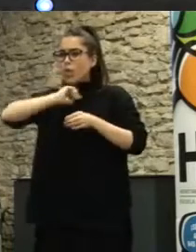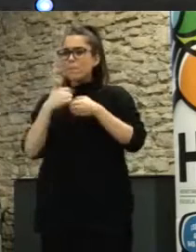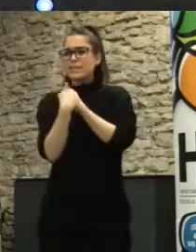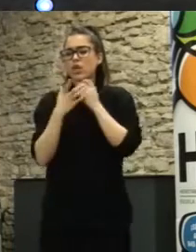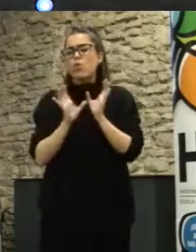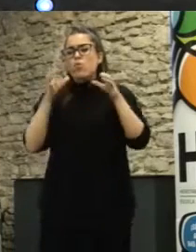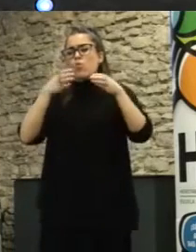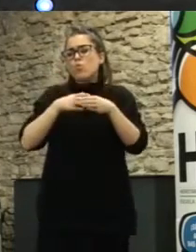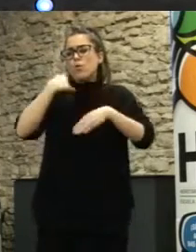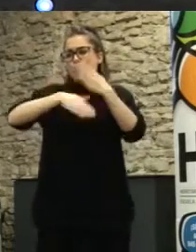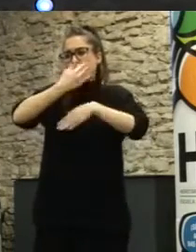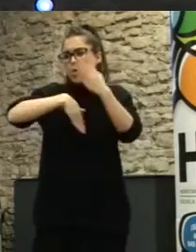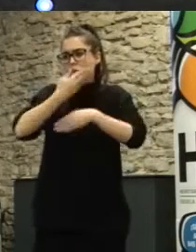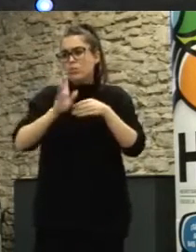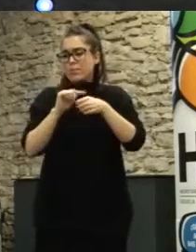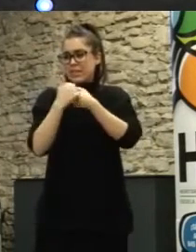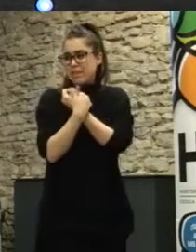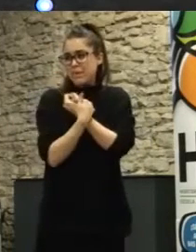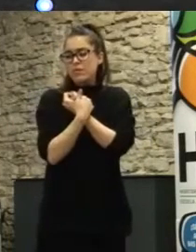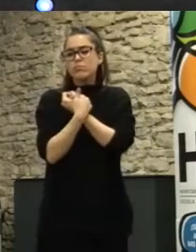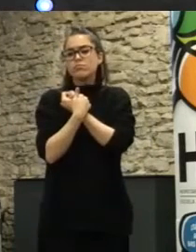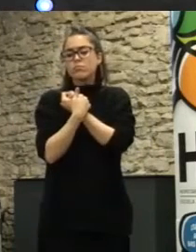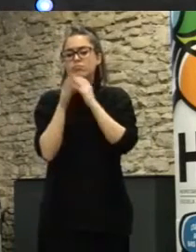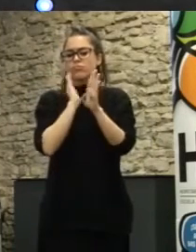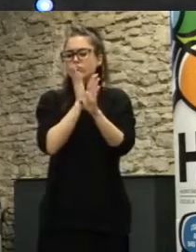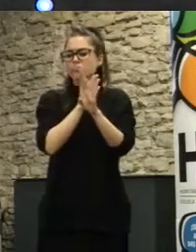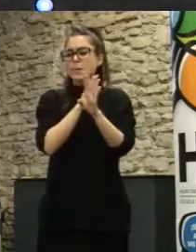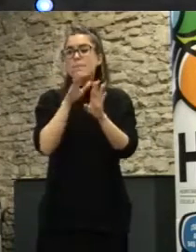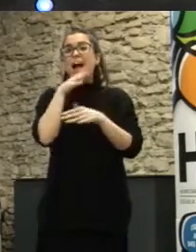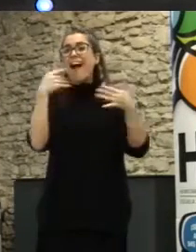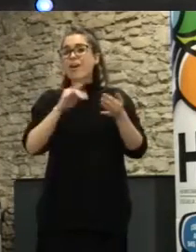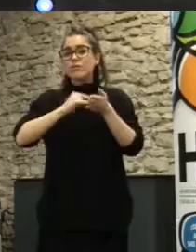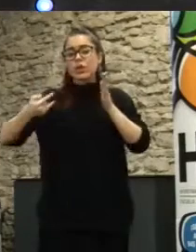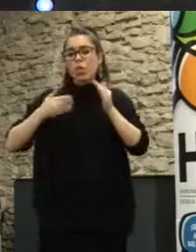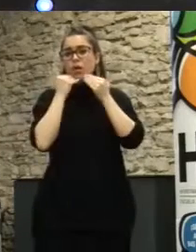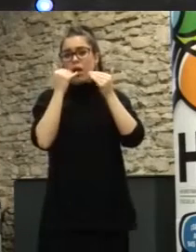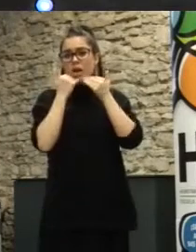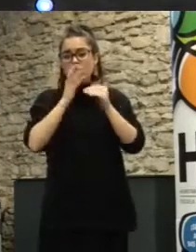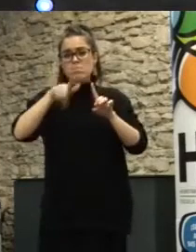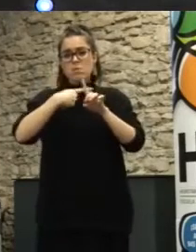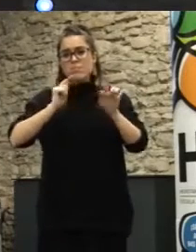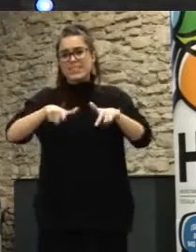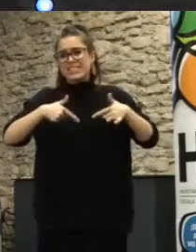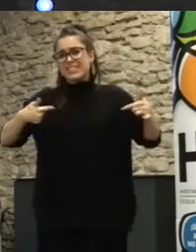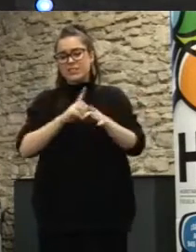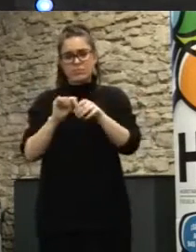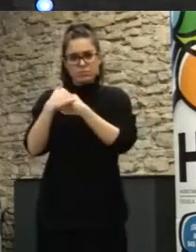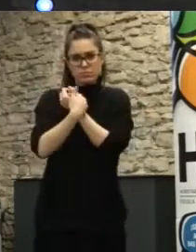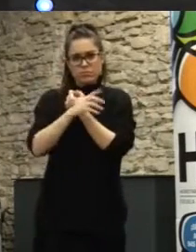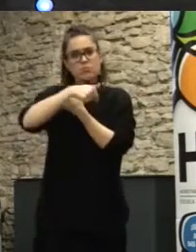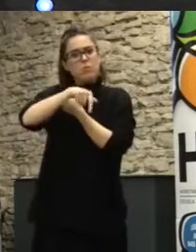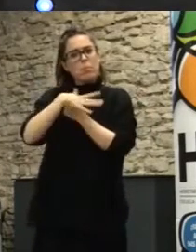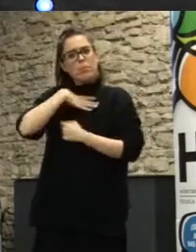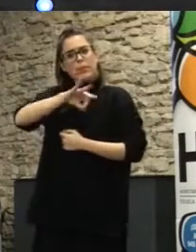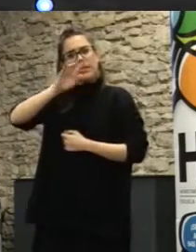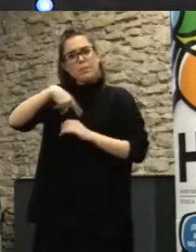procesos de participación más presencial pero ahora gracias a la tecnología y plataformas de participación también se puede hacer este